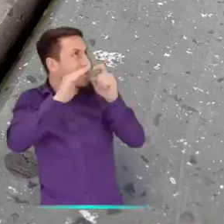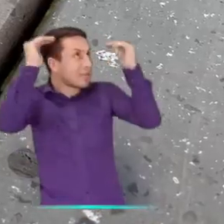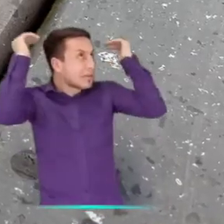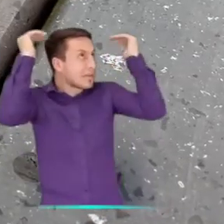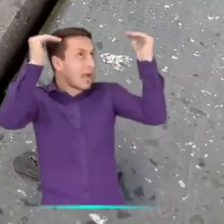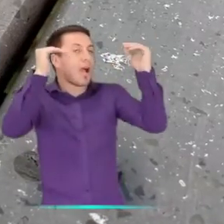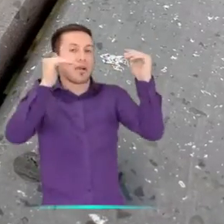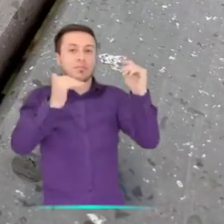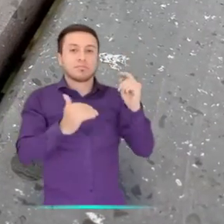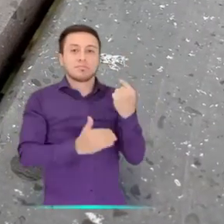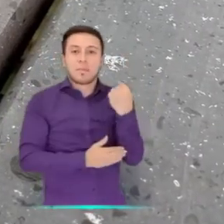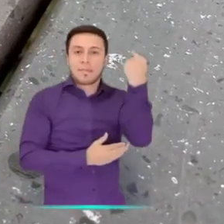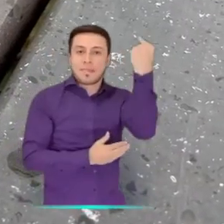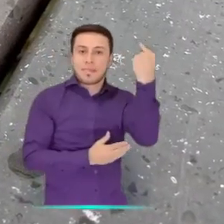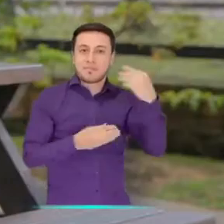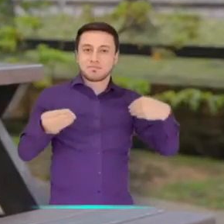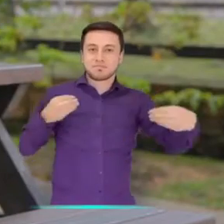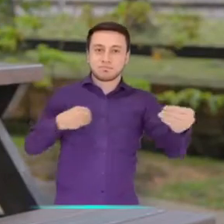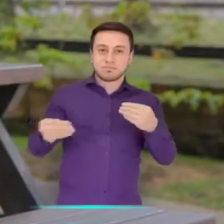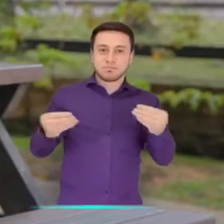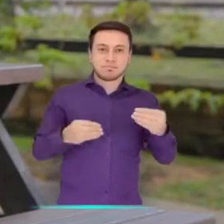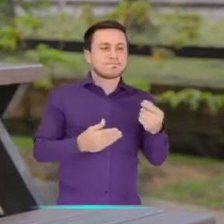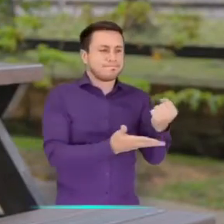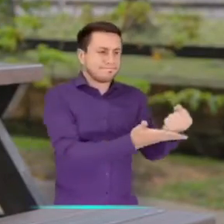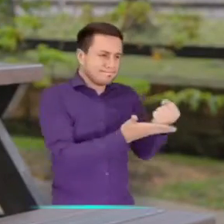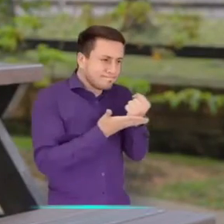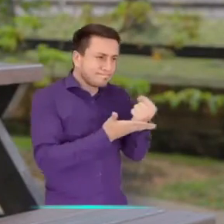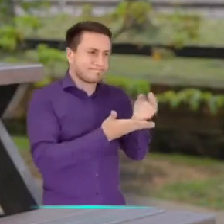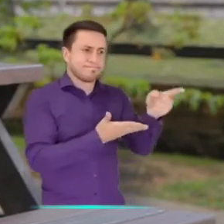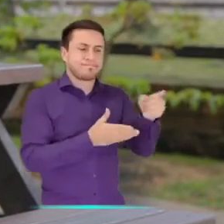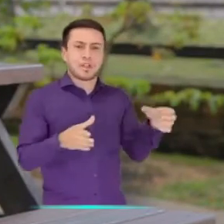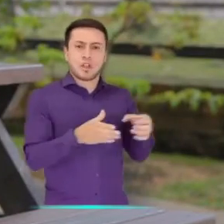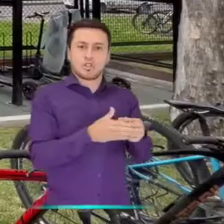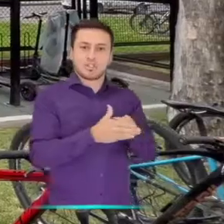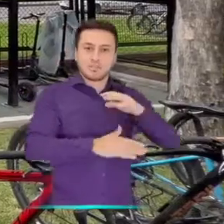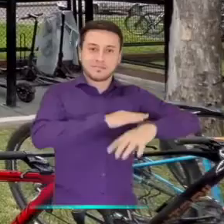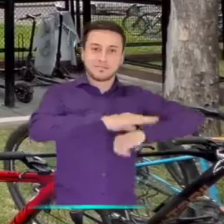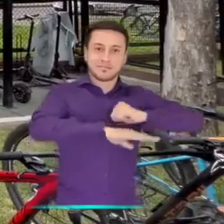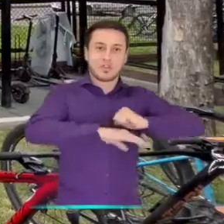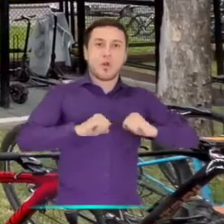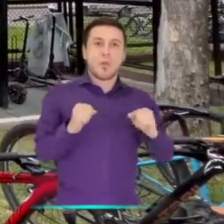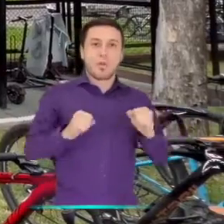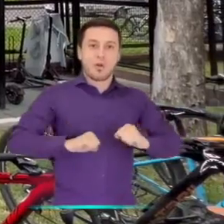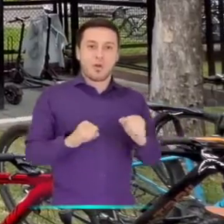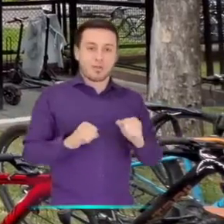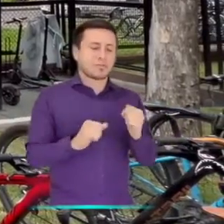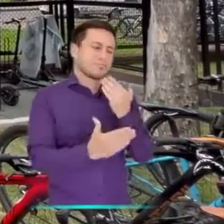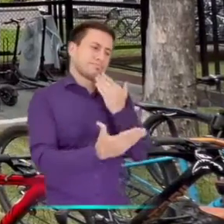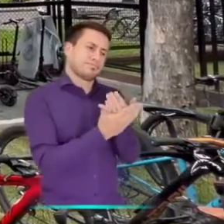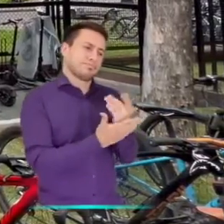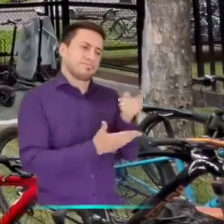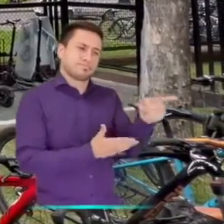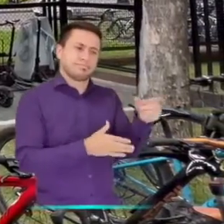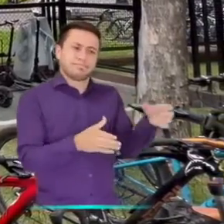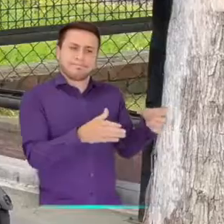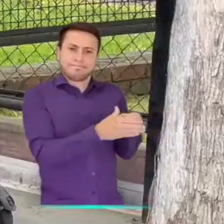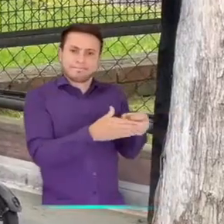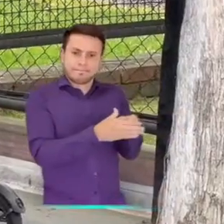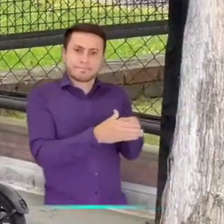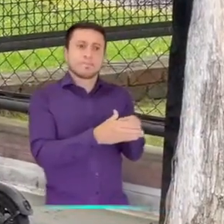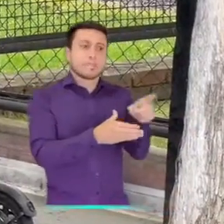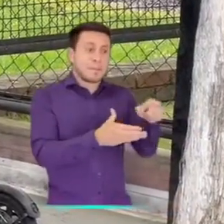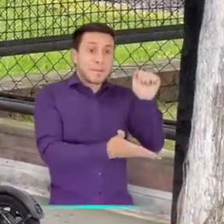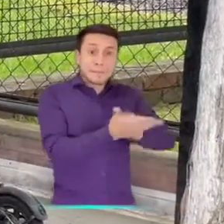totalmente en madera plástica, más la cubierta del techo de la ecoestación que tenemos en la sede central, que es donde ponemos las patinetas